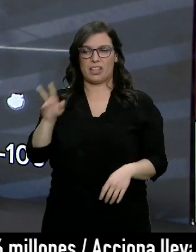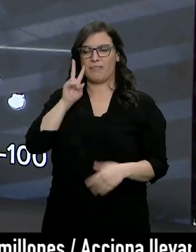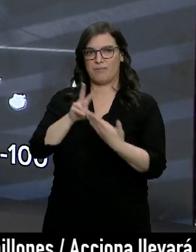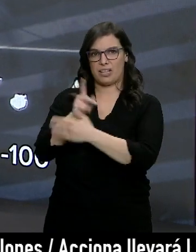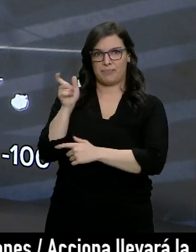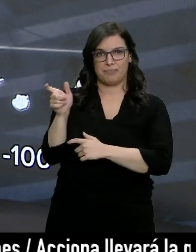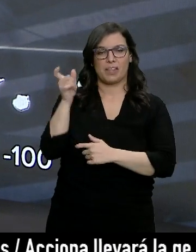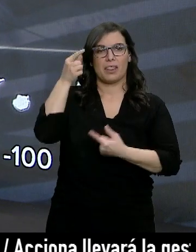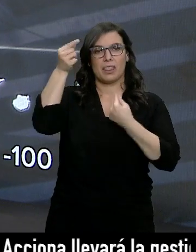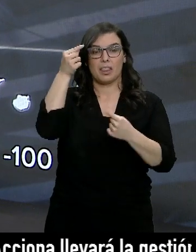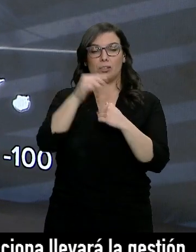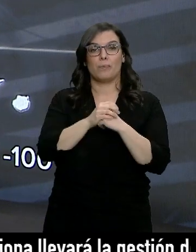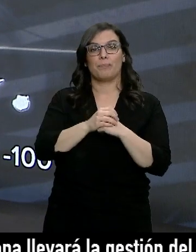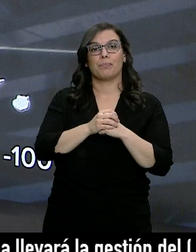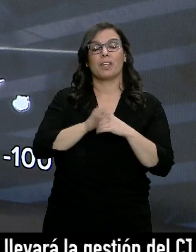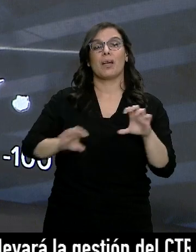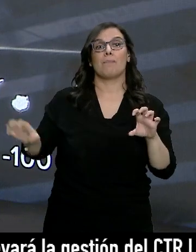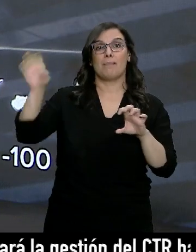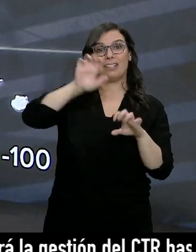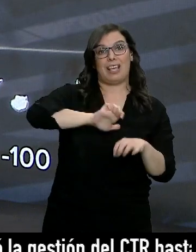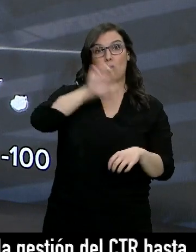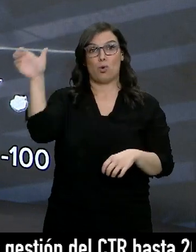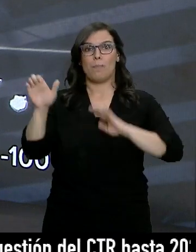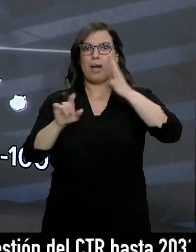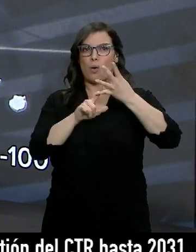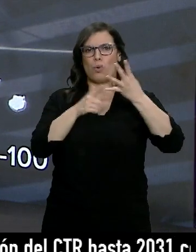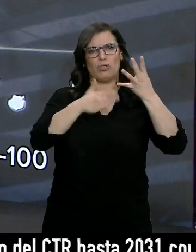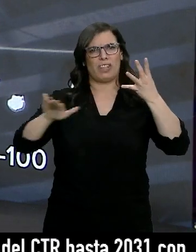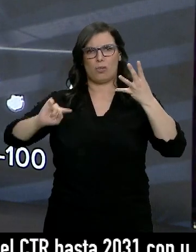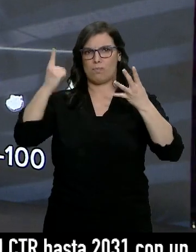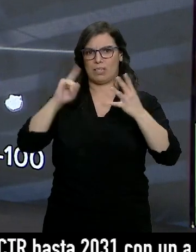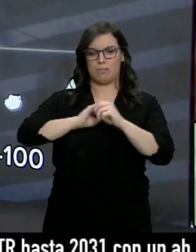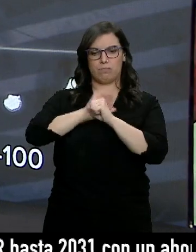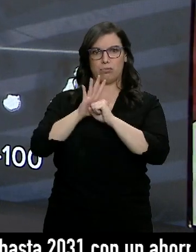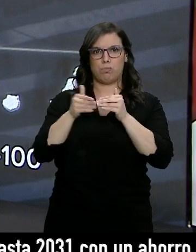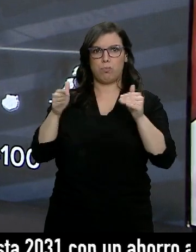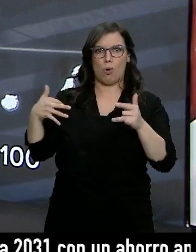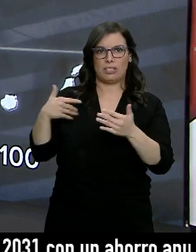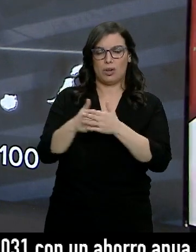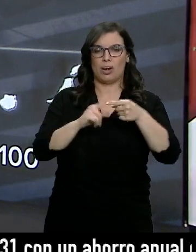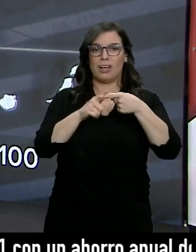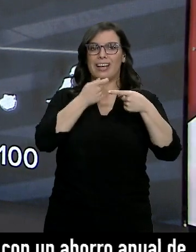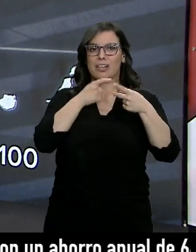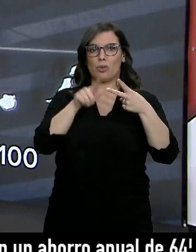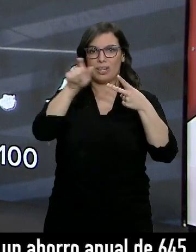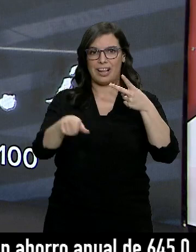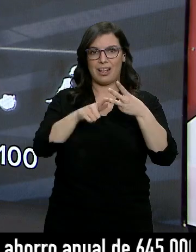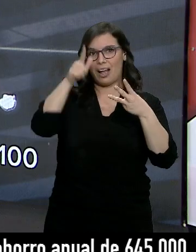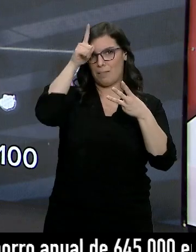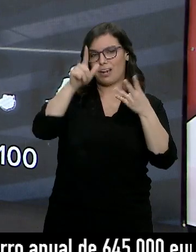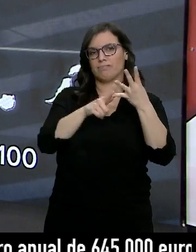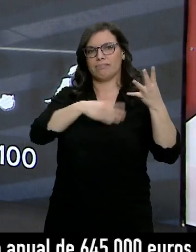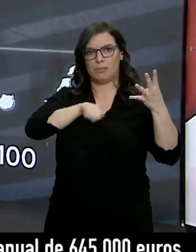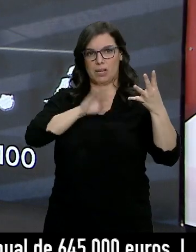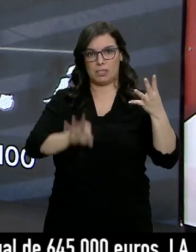Nuestro país es el cuarto con mayor número de fallecidos de Europa desde que comenzó la pandemia. Por detrás de Reino Unido, Italia y Alemania. Pero